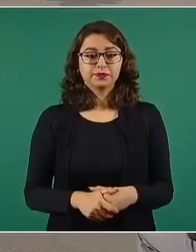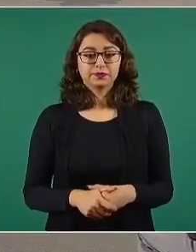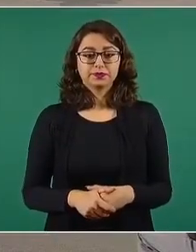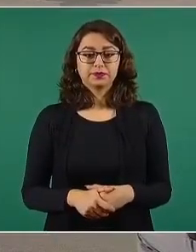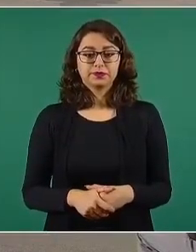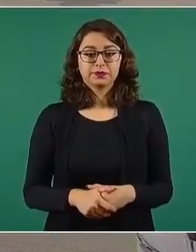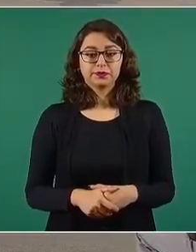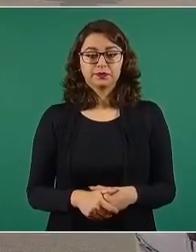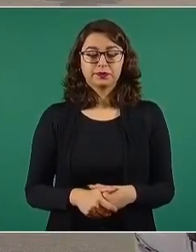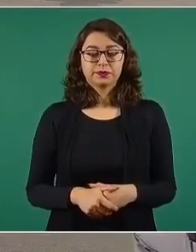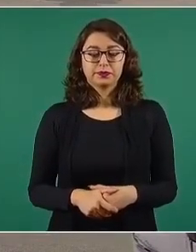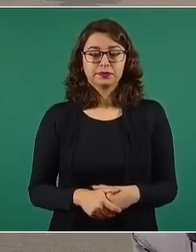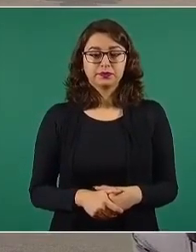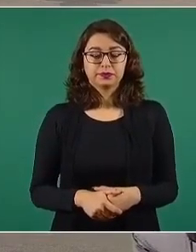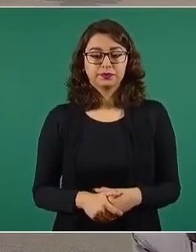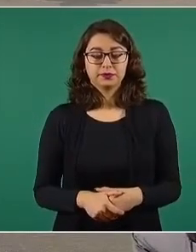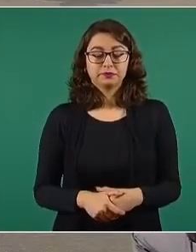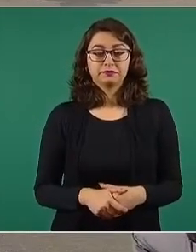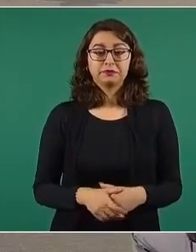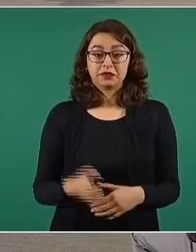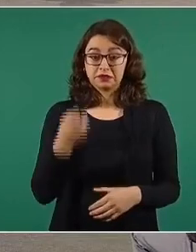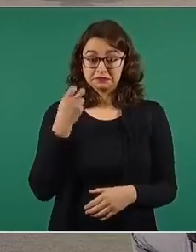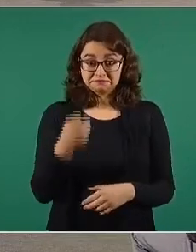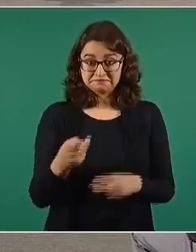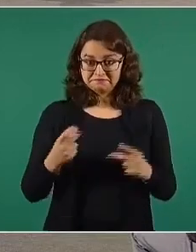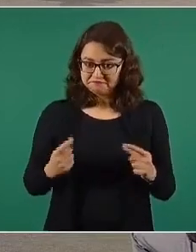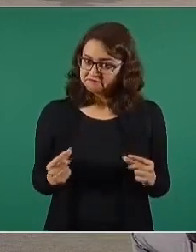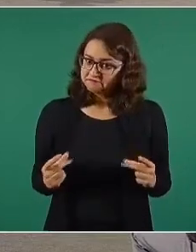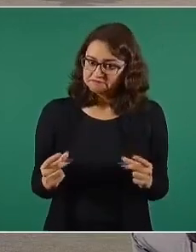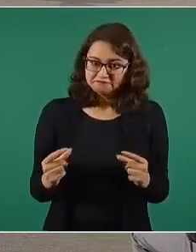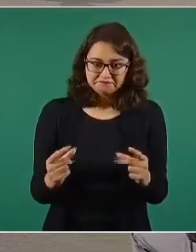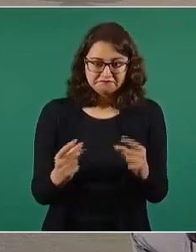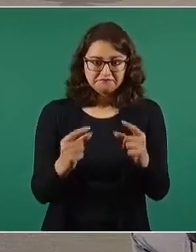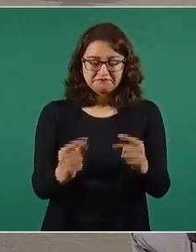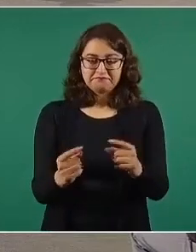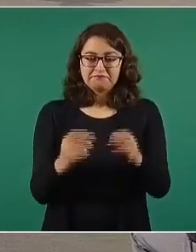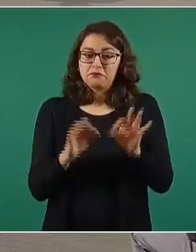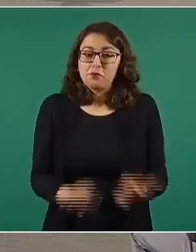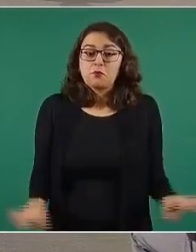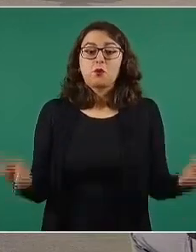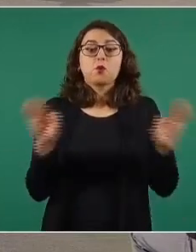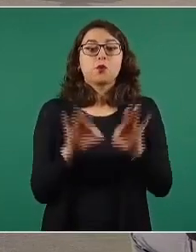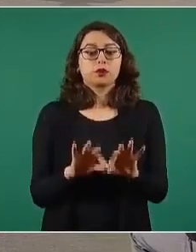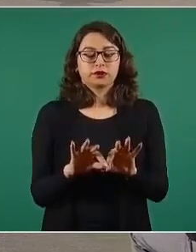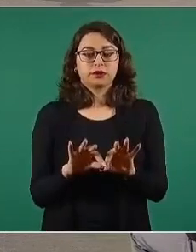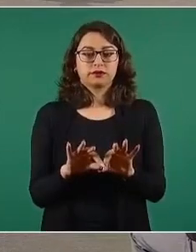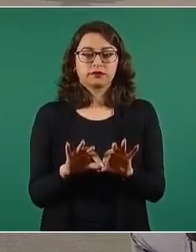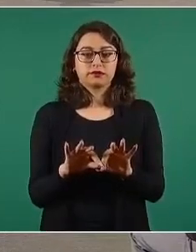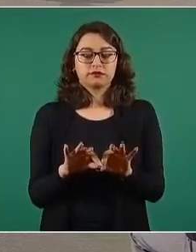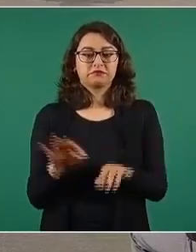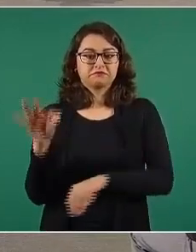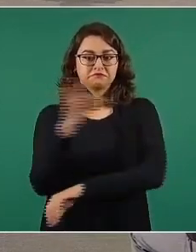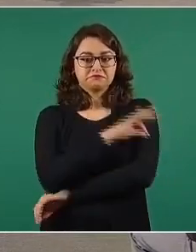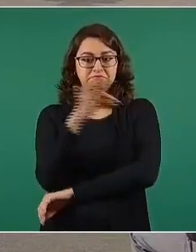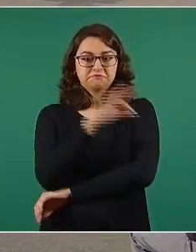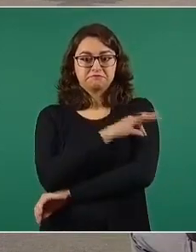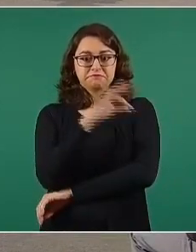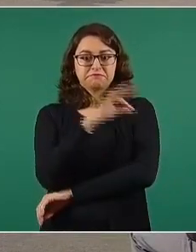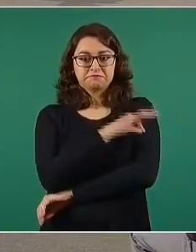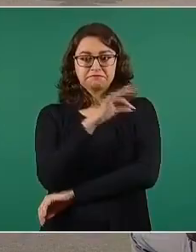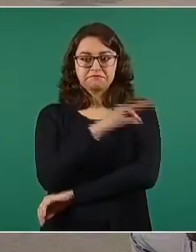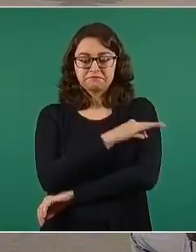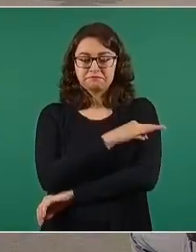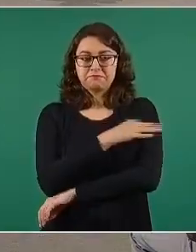esto nos importa mucho porque de eso depende el que